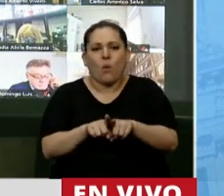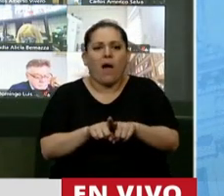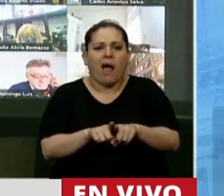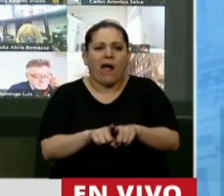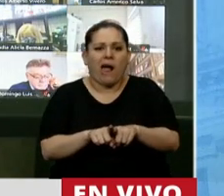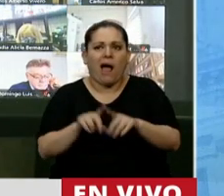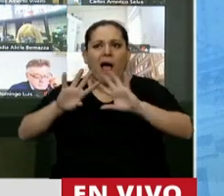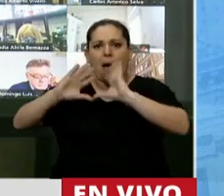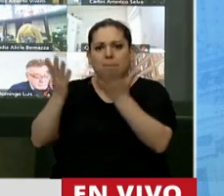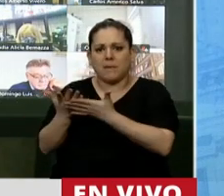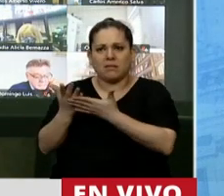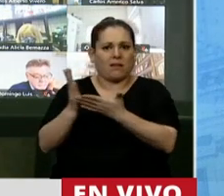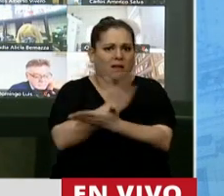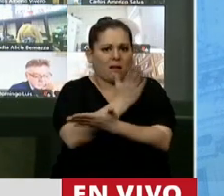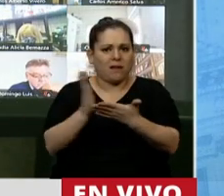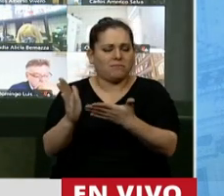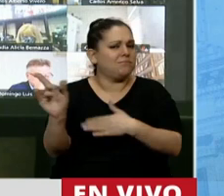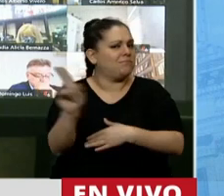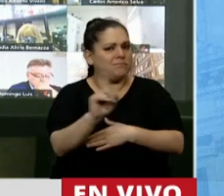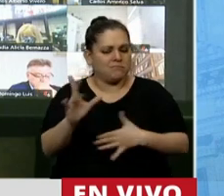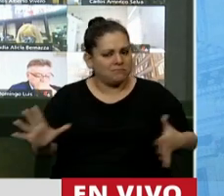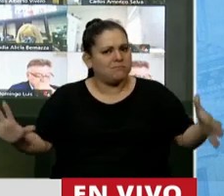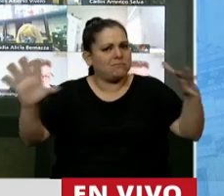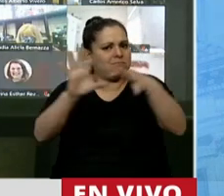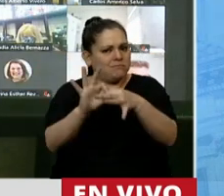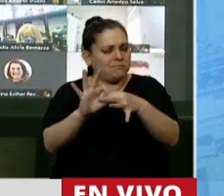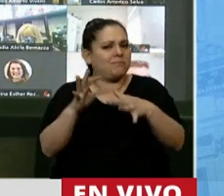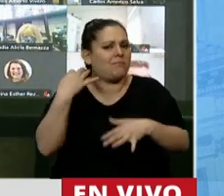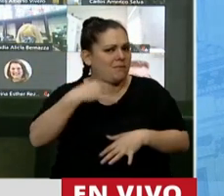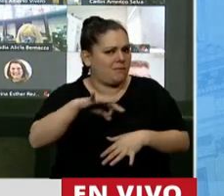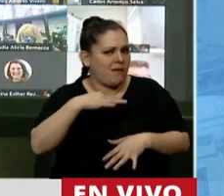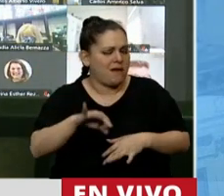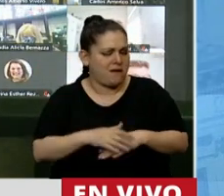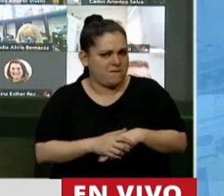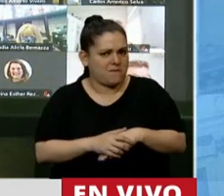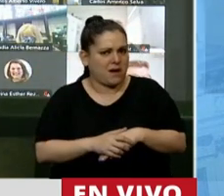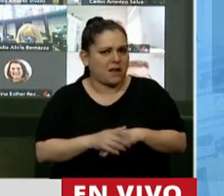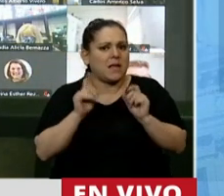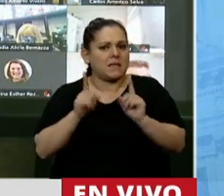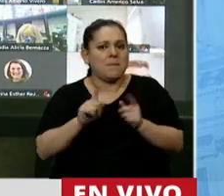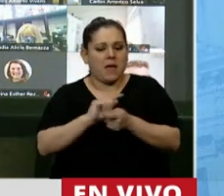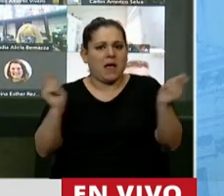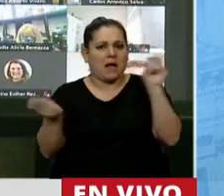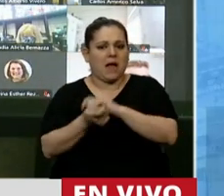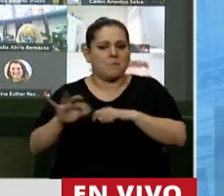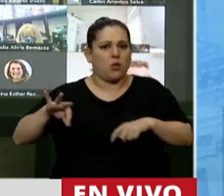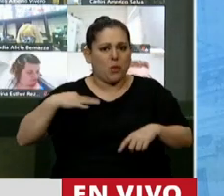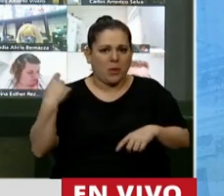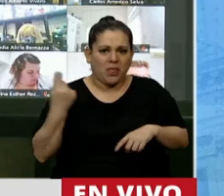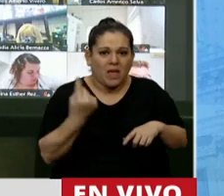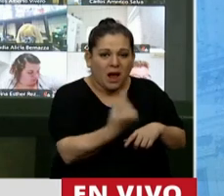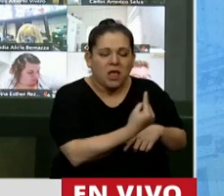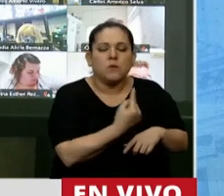separado del ambiente y en ese llamado a la humanidad y en el cambio de condiciones de vida de todos nosotros, él